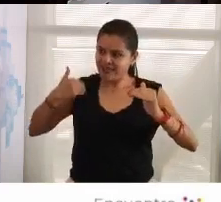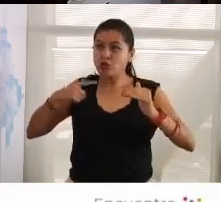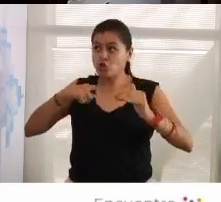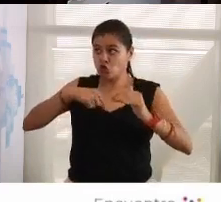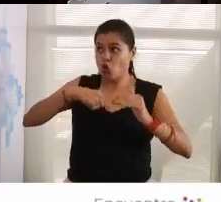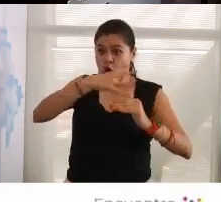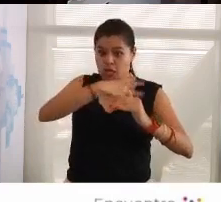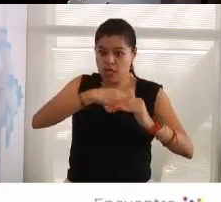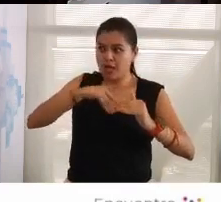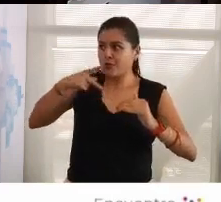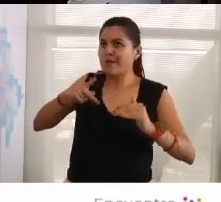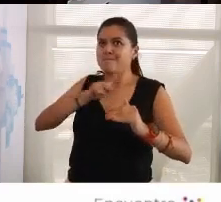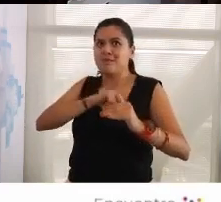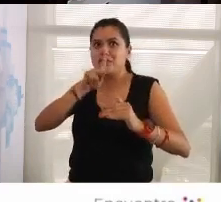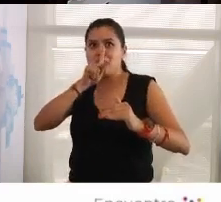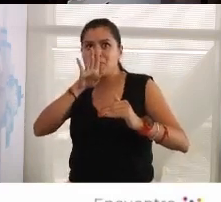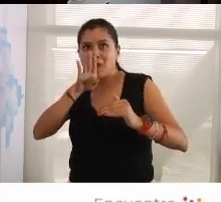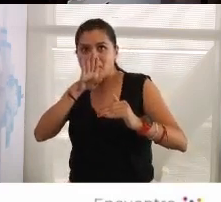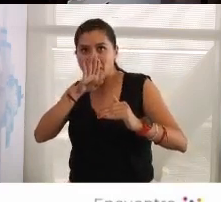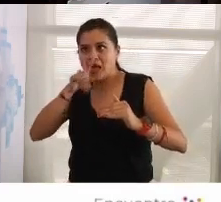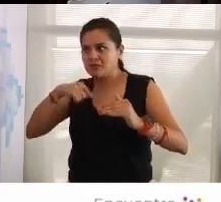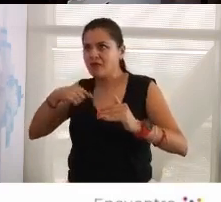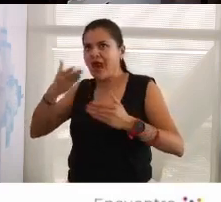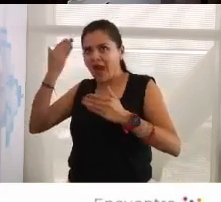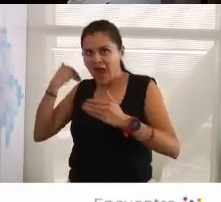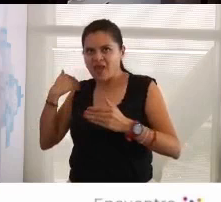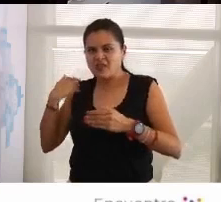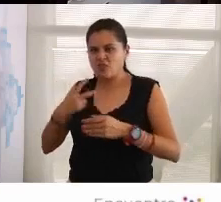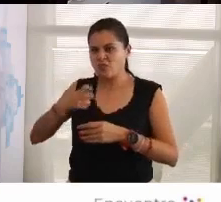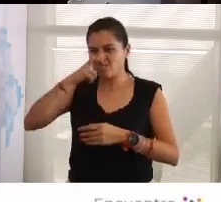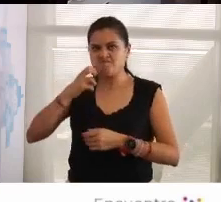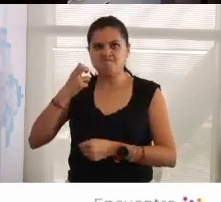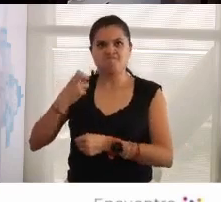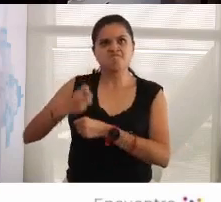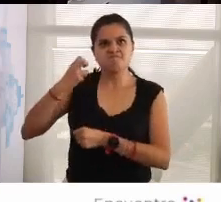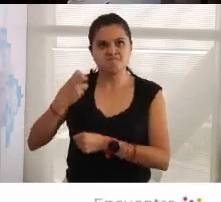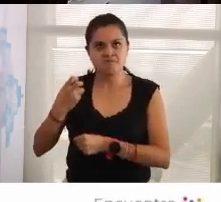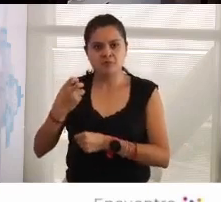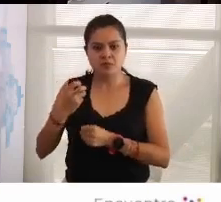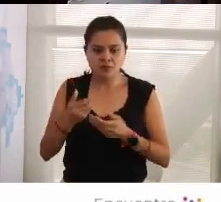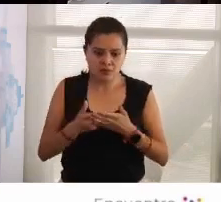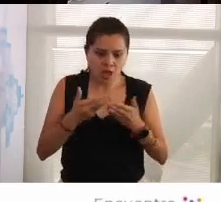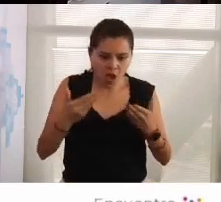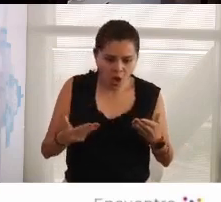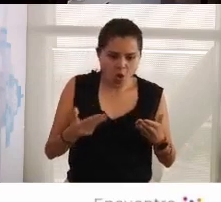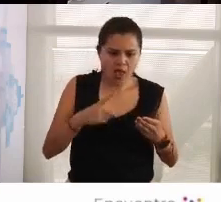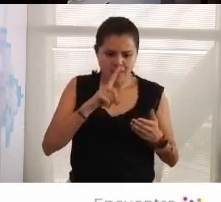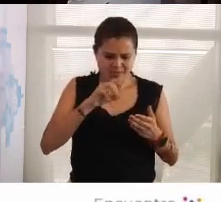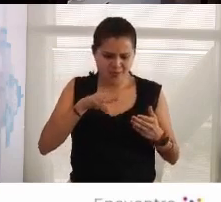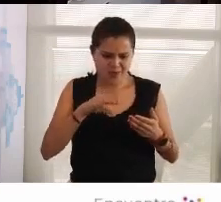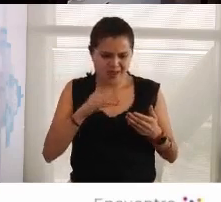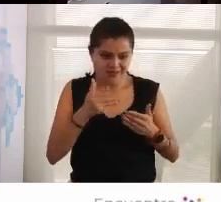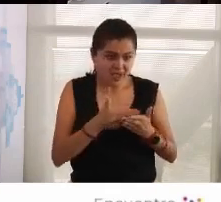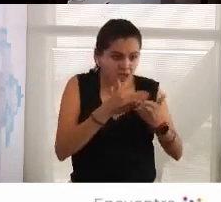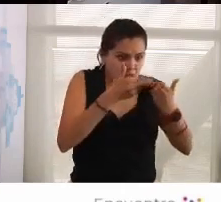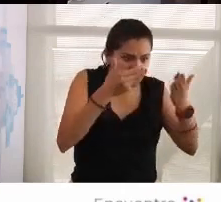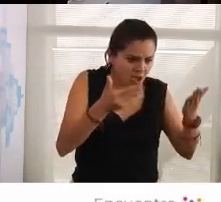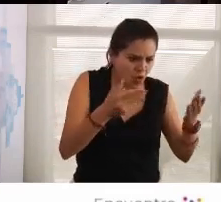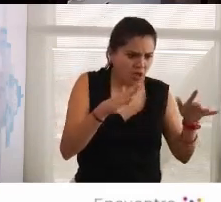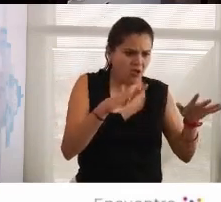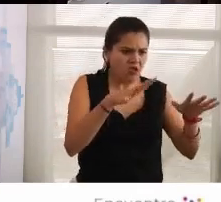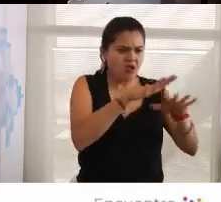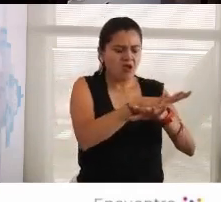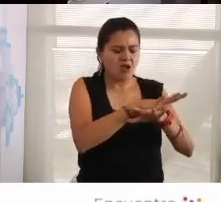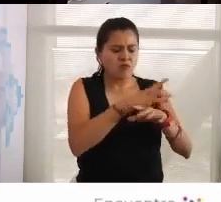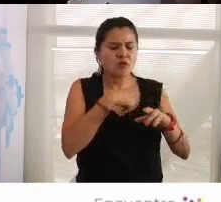Entonces, ¿qué pasó con mi generación? Esta generación que está en la gran mayoría y doy las gracias a todos